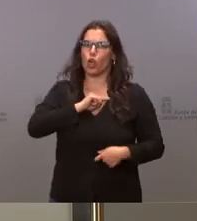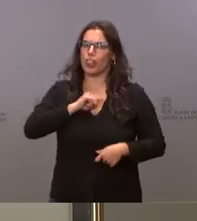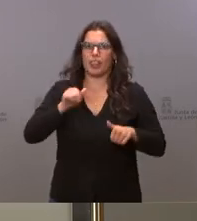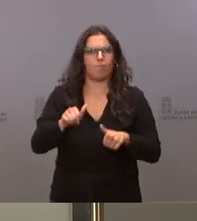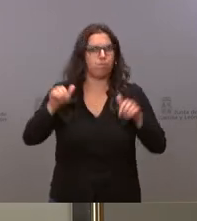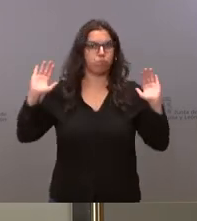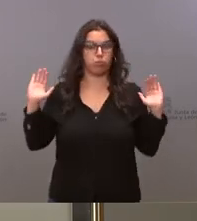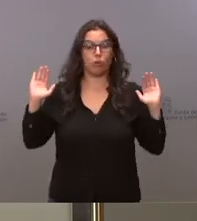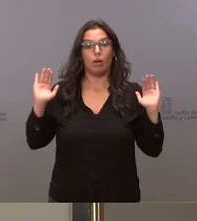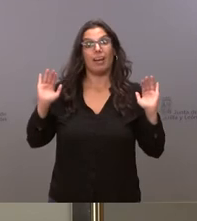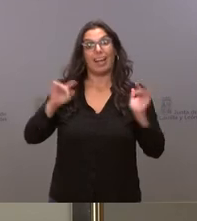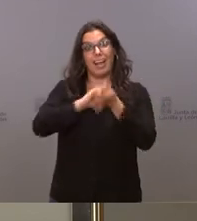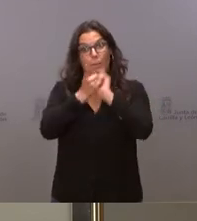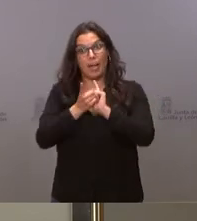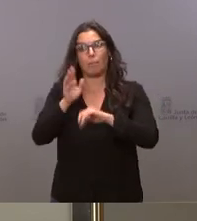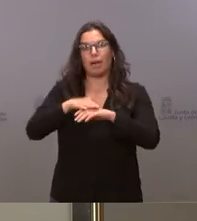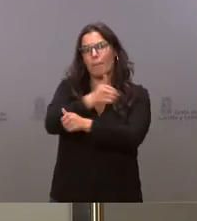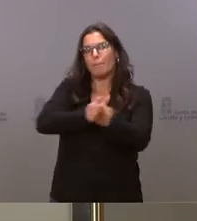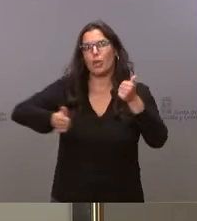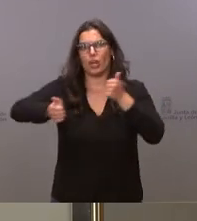el derecho de las mujeres a interrumpir el embarazo?